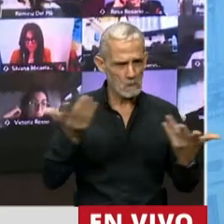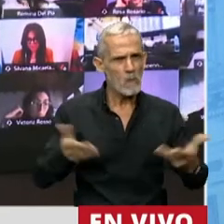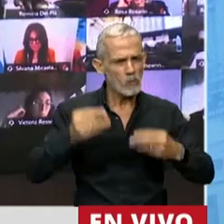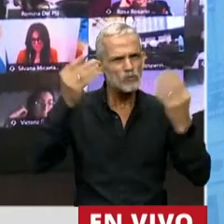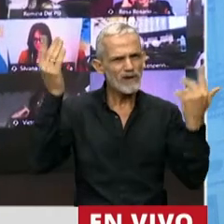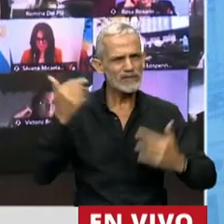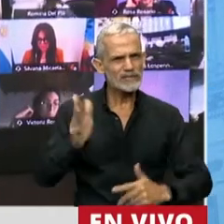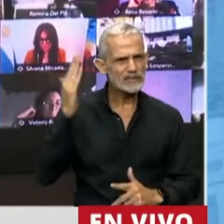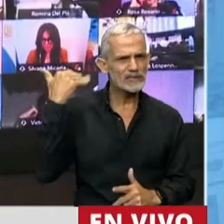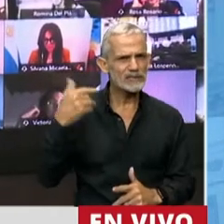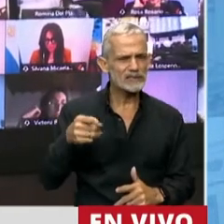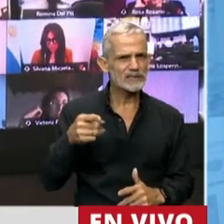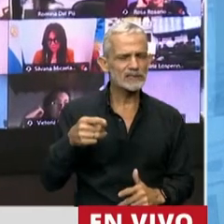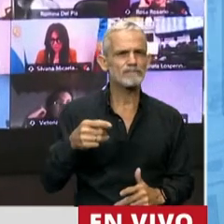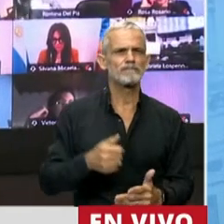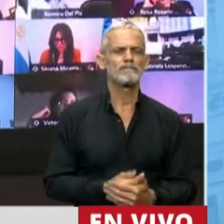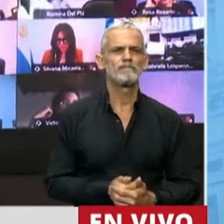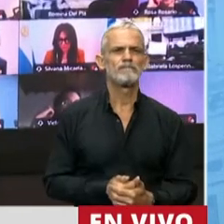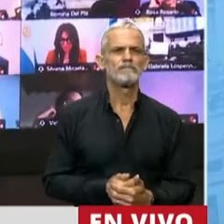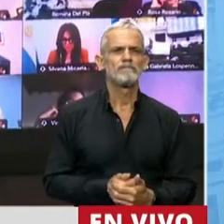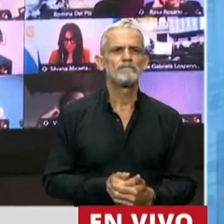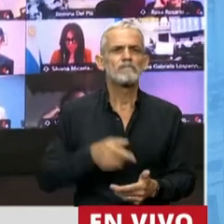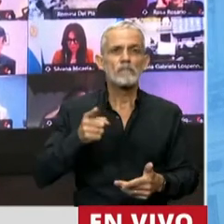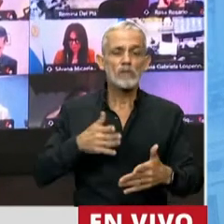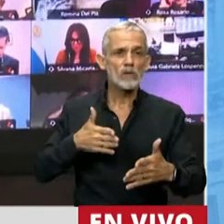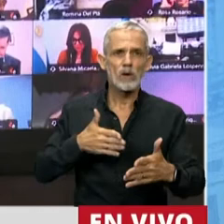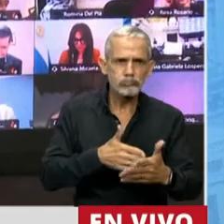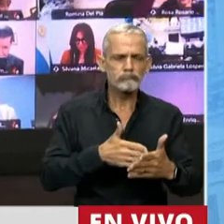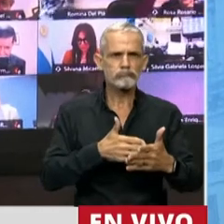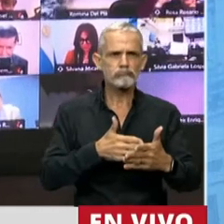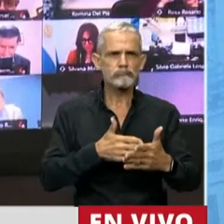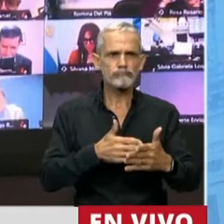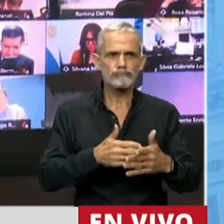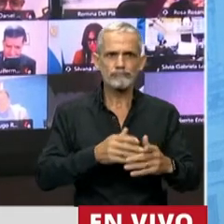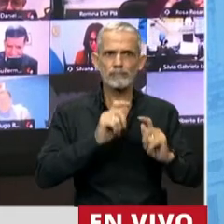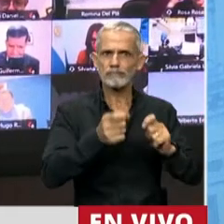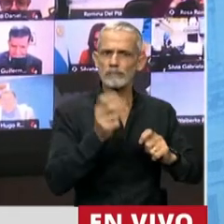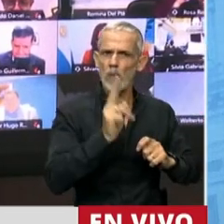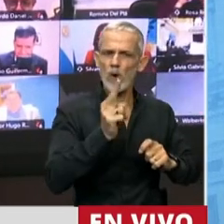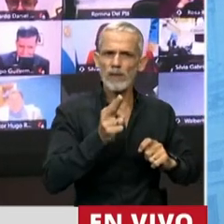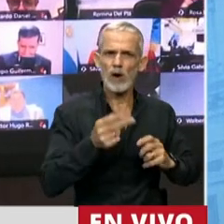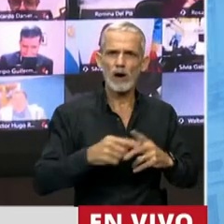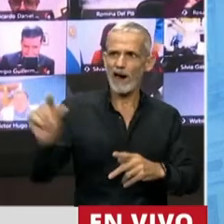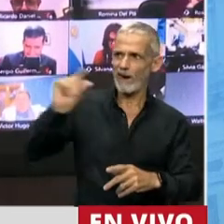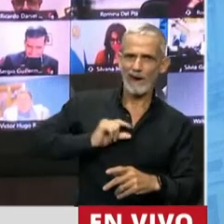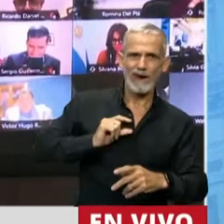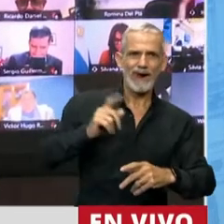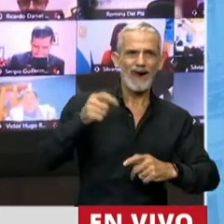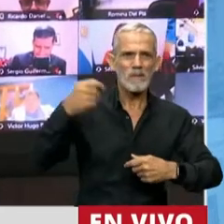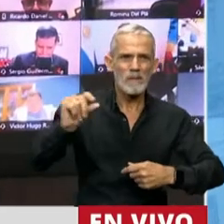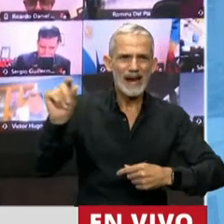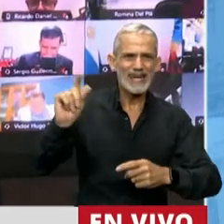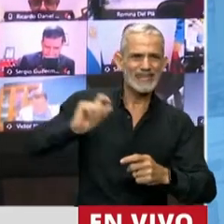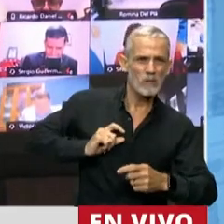que se ha trabado la posibilidad de acceder a créditos hipotecarios, a